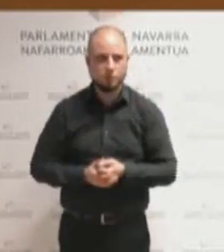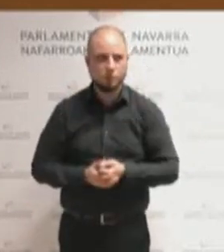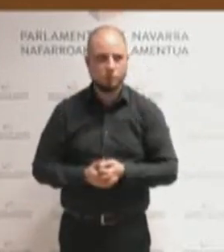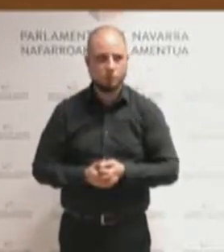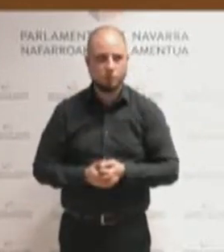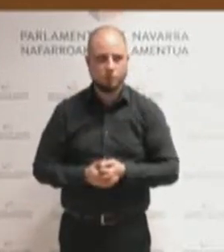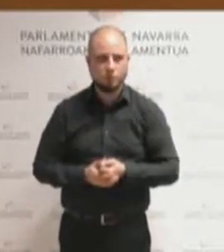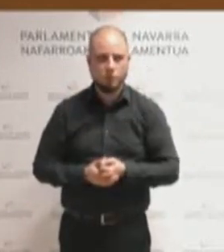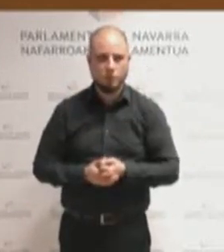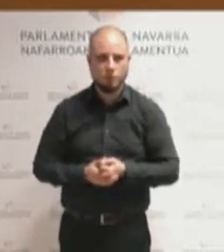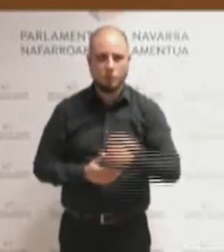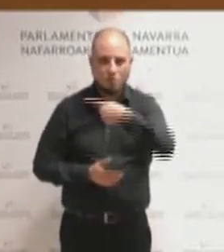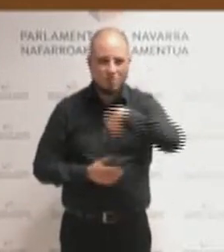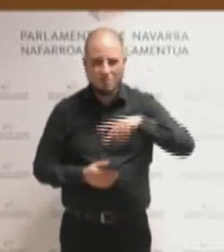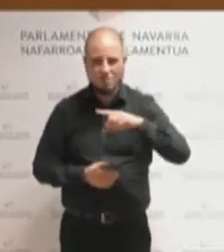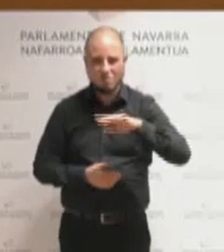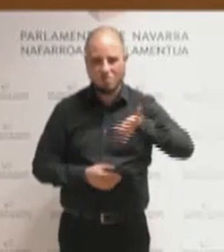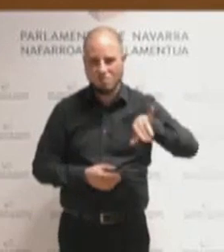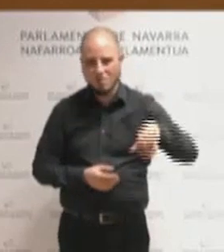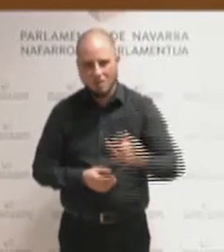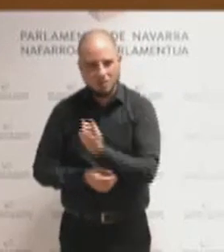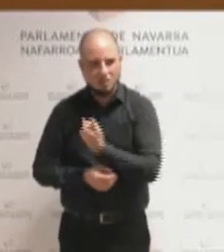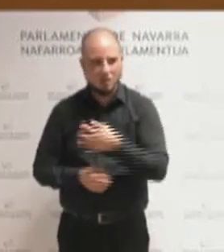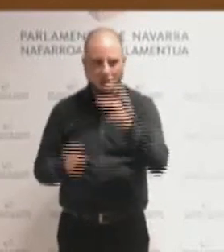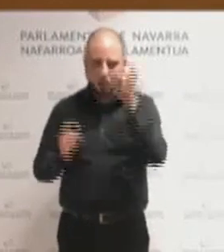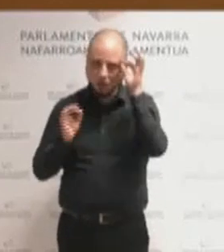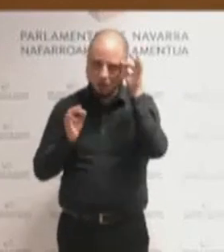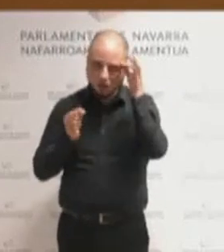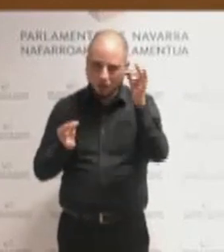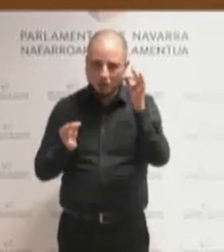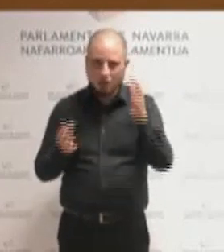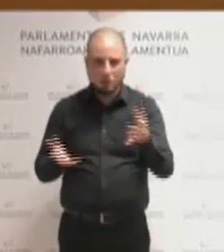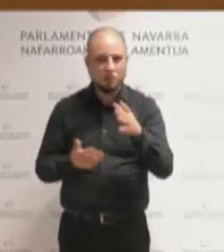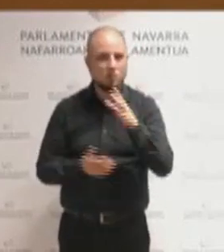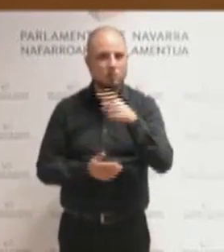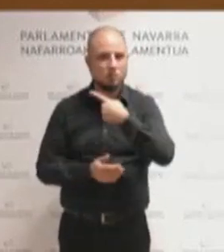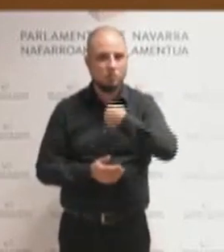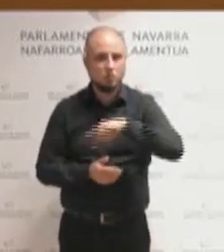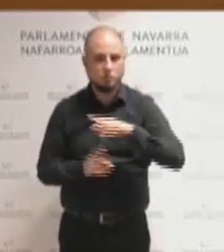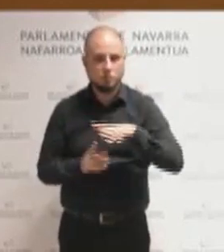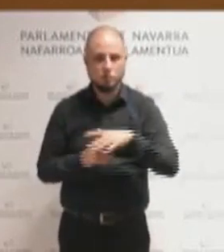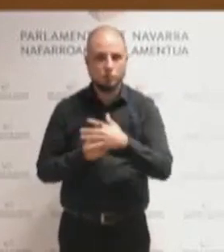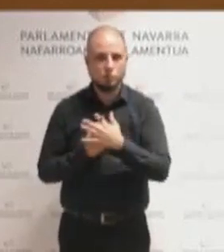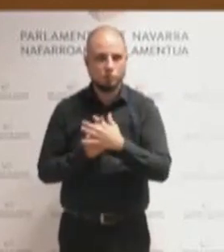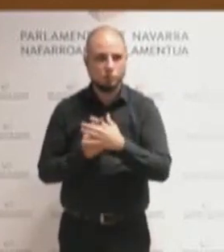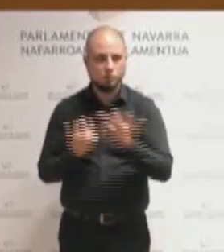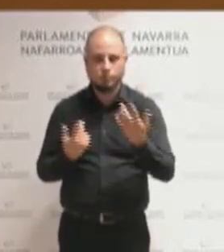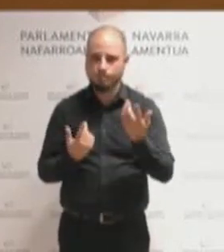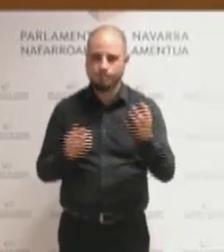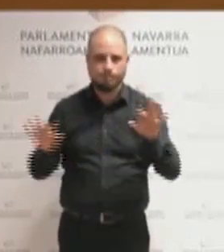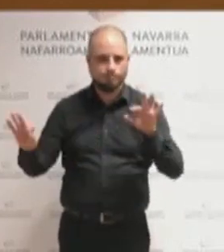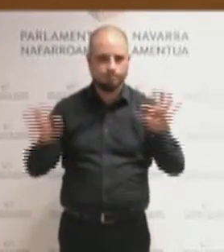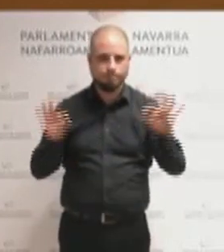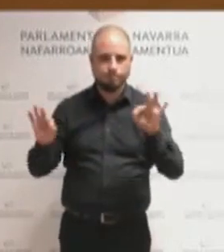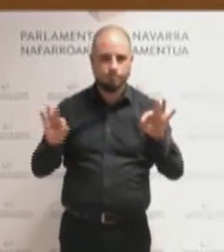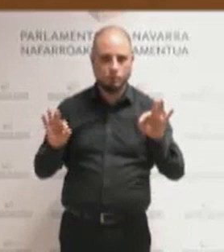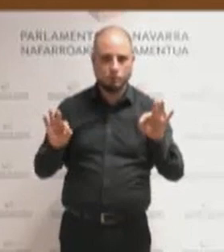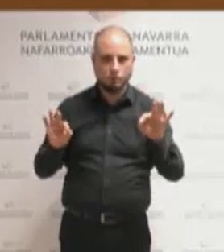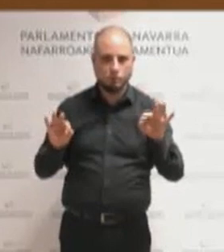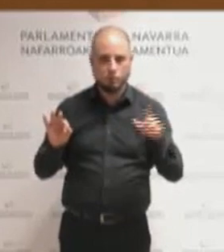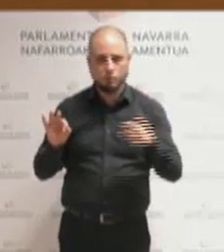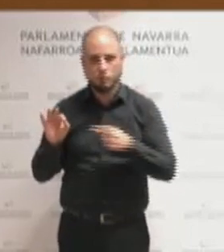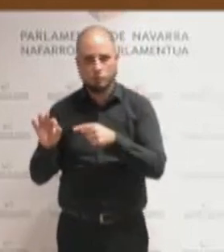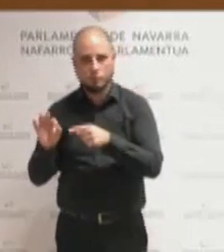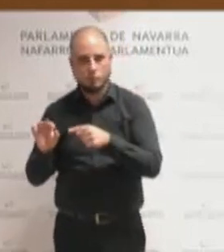Estamos hartas, cansadas de que estamos en una situación en la que hay que elegir entre completar la